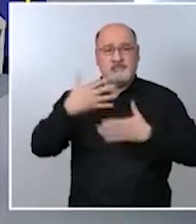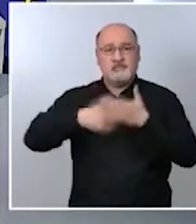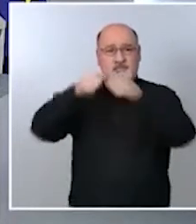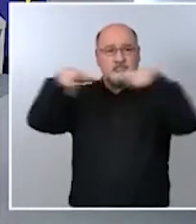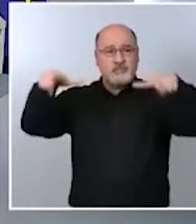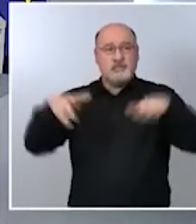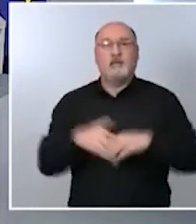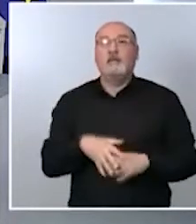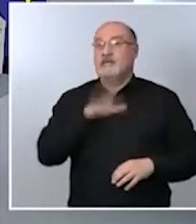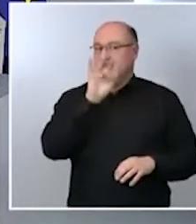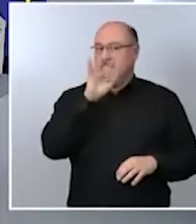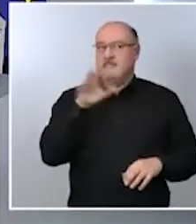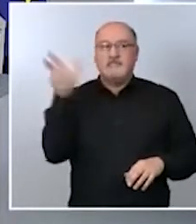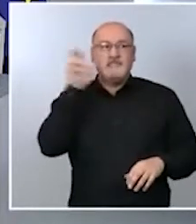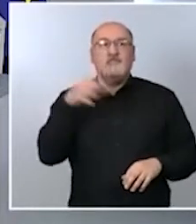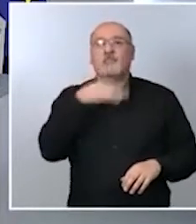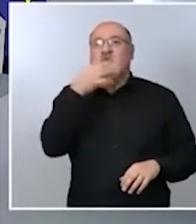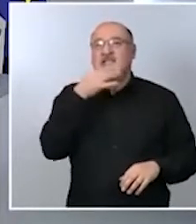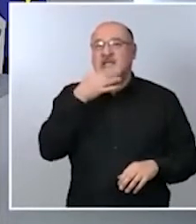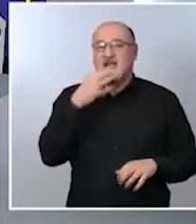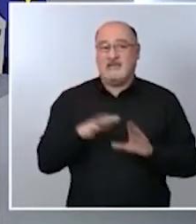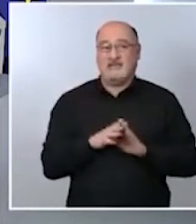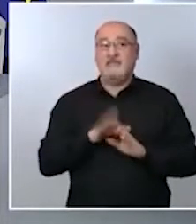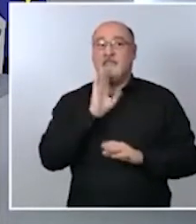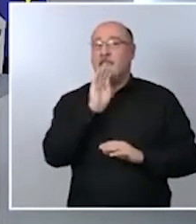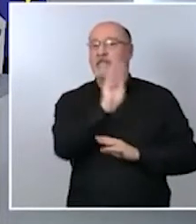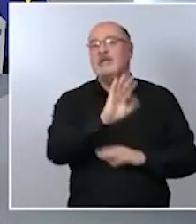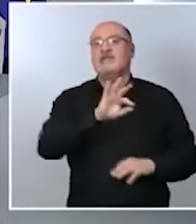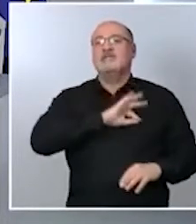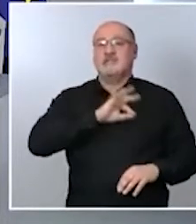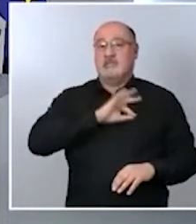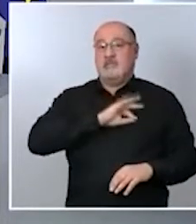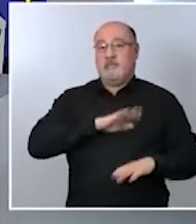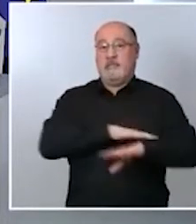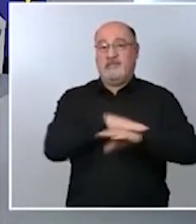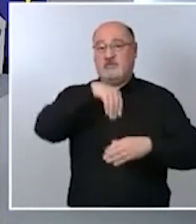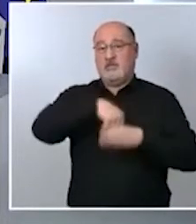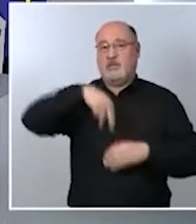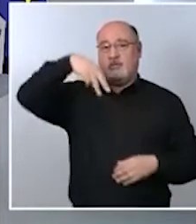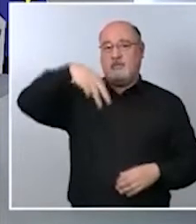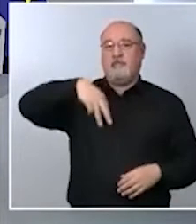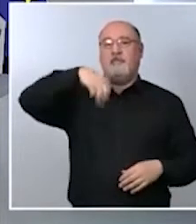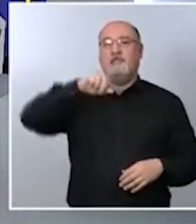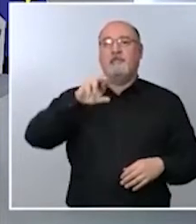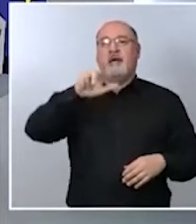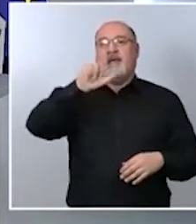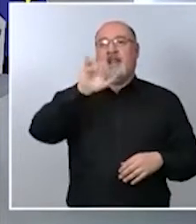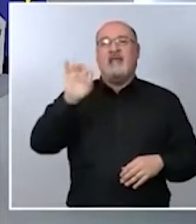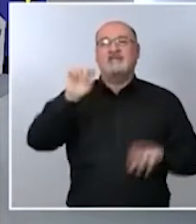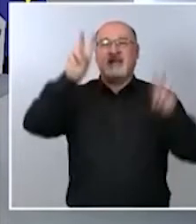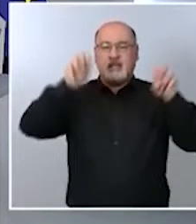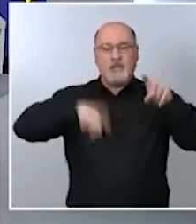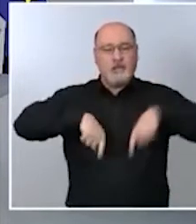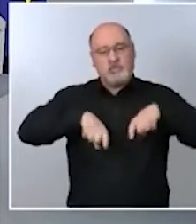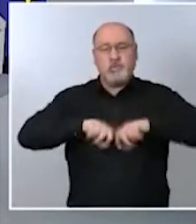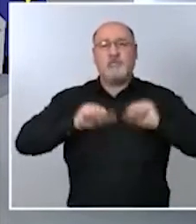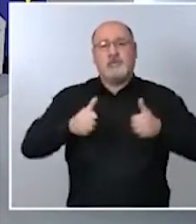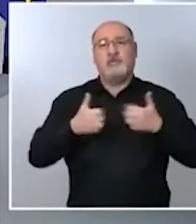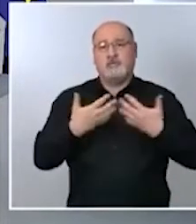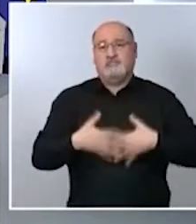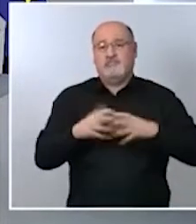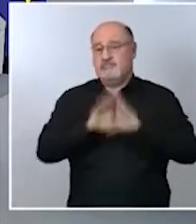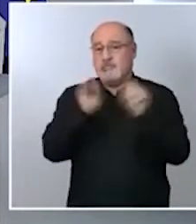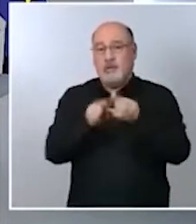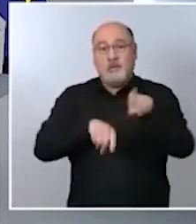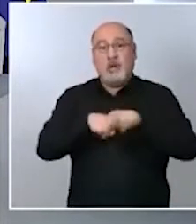es para el señor Marlaska que se refería antes a la circulación ferroviaria a la recuperación paulatina de la normalidad en las largas instancias